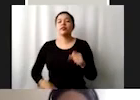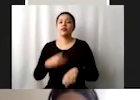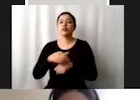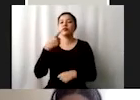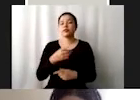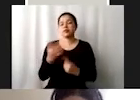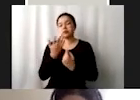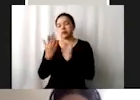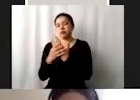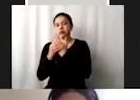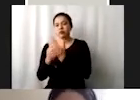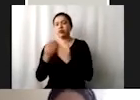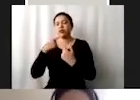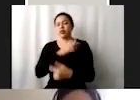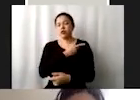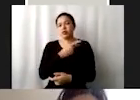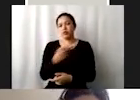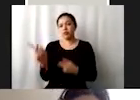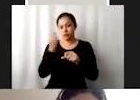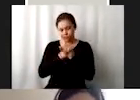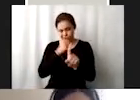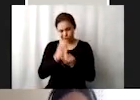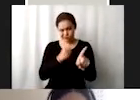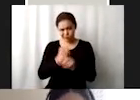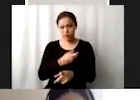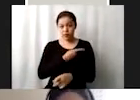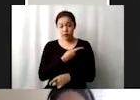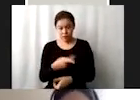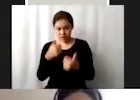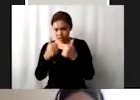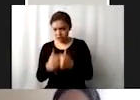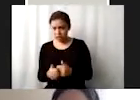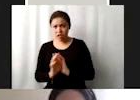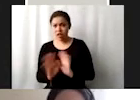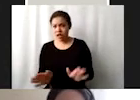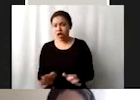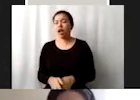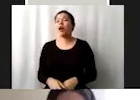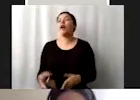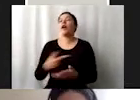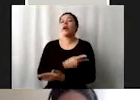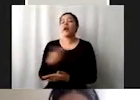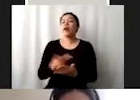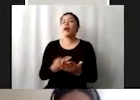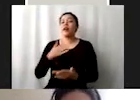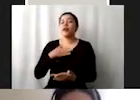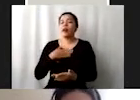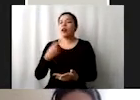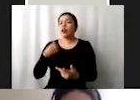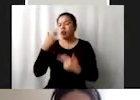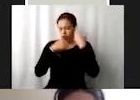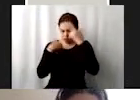bueno, trabajan en combate a la pobreza, pero ¿qué de combate a la pobreza? Mis programas están tomando en cuenta,